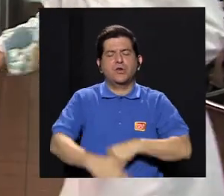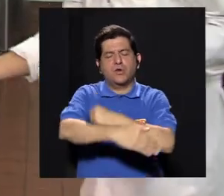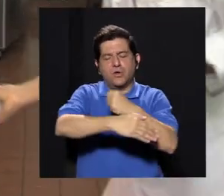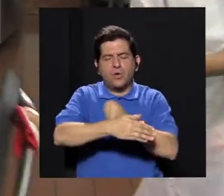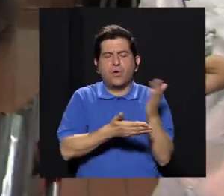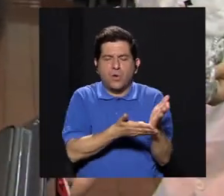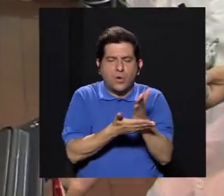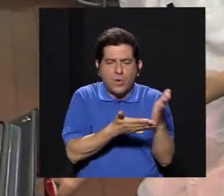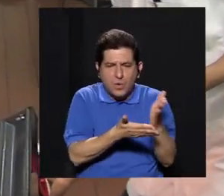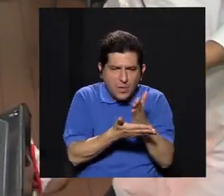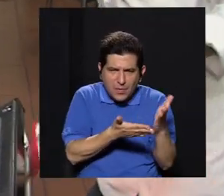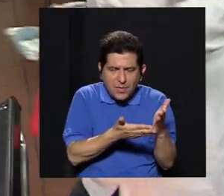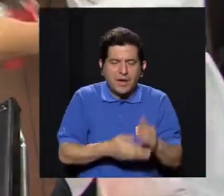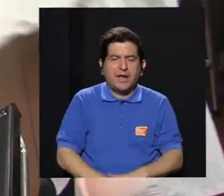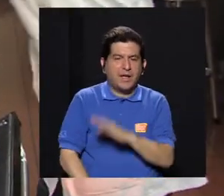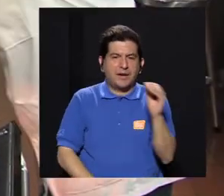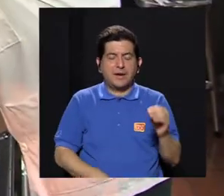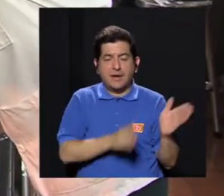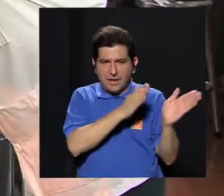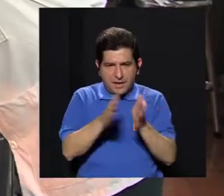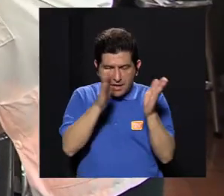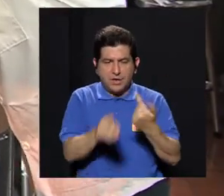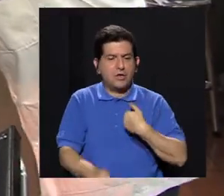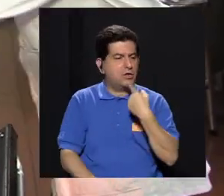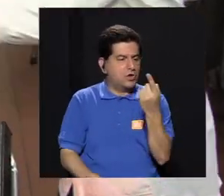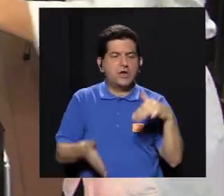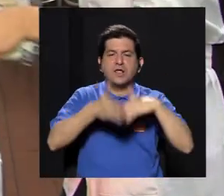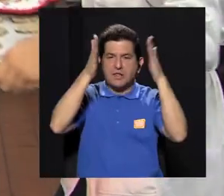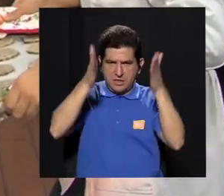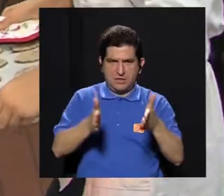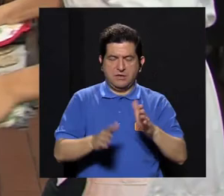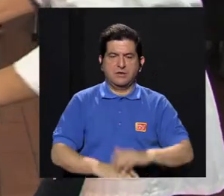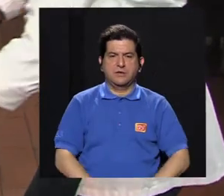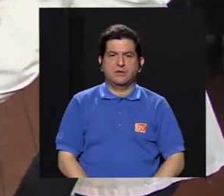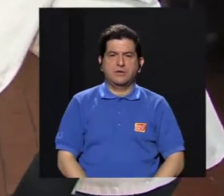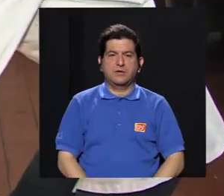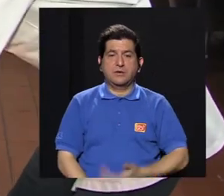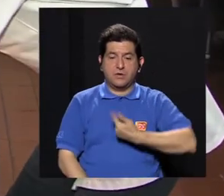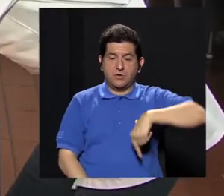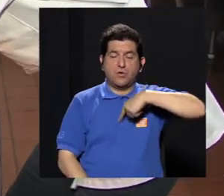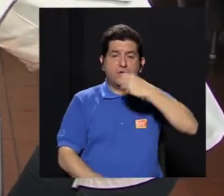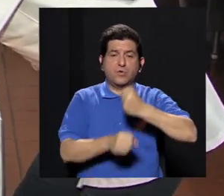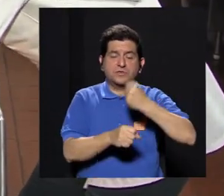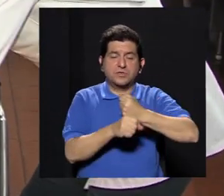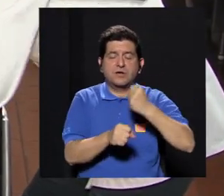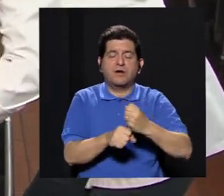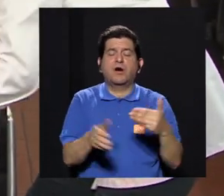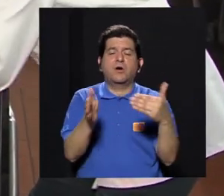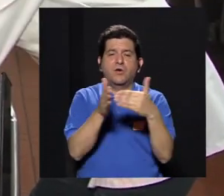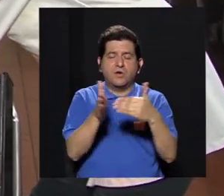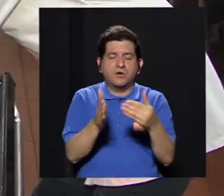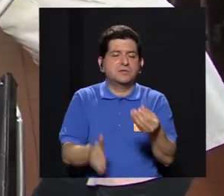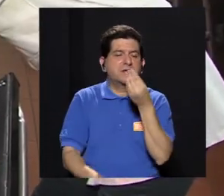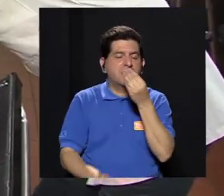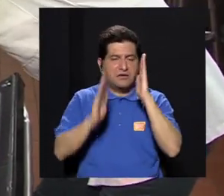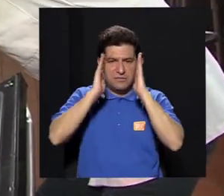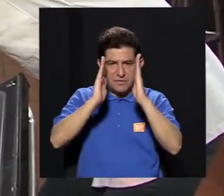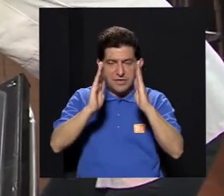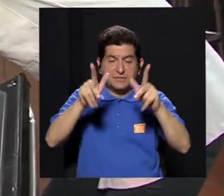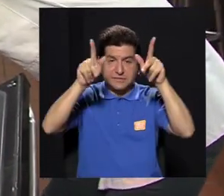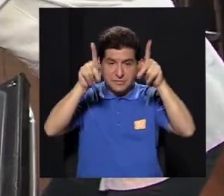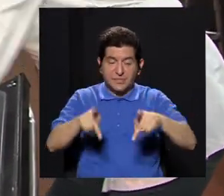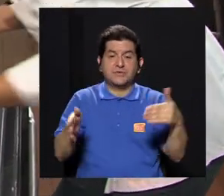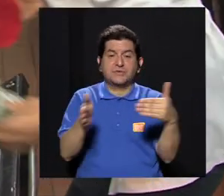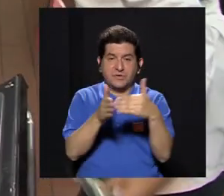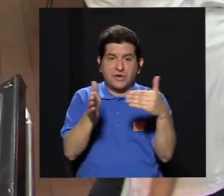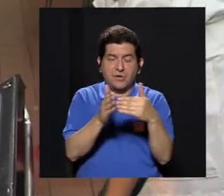y preparar. Y eso le enseño yo a mis estudiantes, es nuestra tarea es volver a los alimentos, que la gente se vuelva a